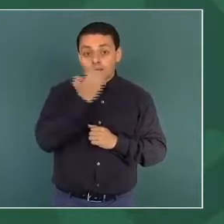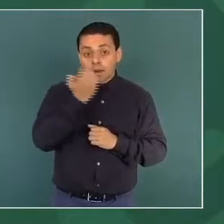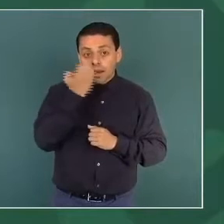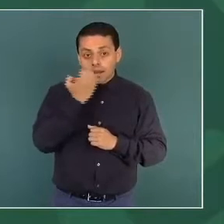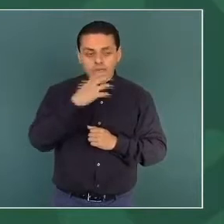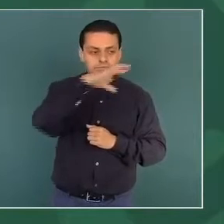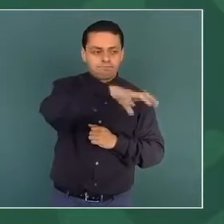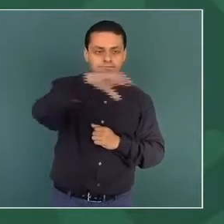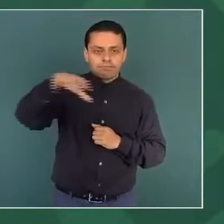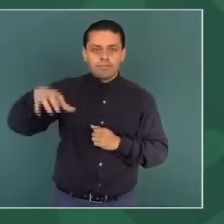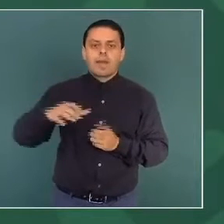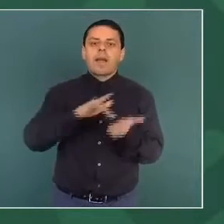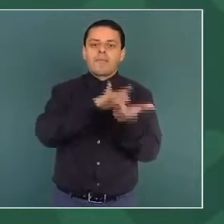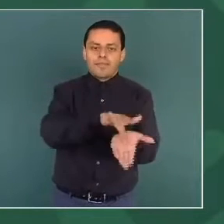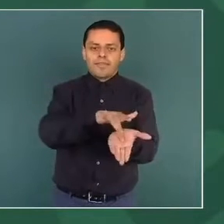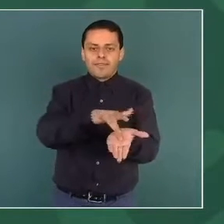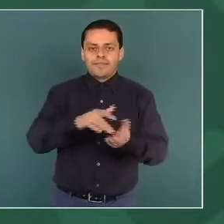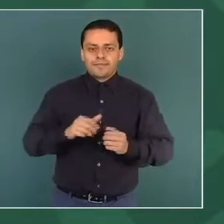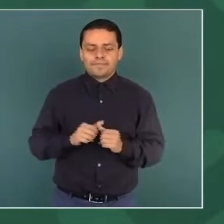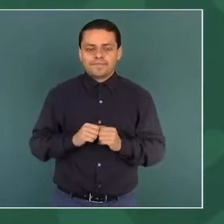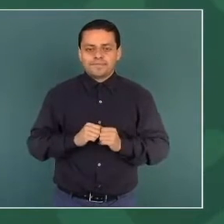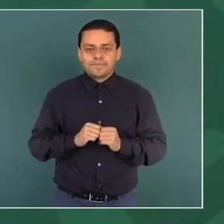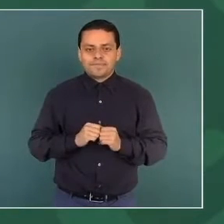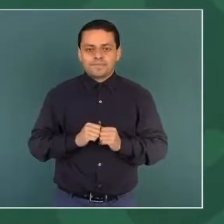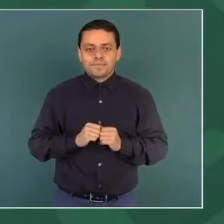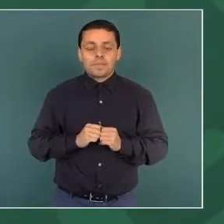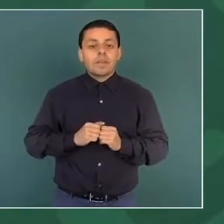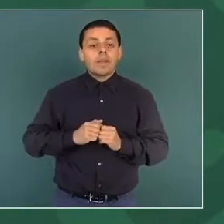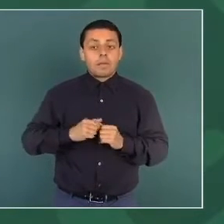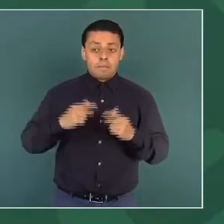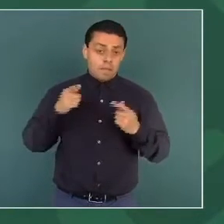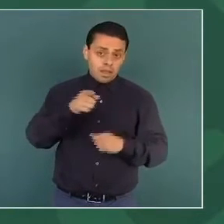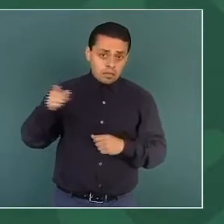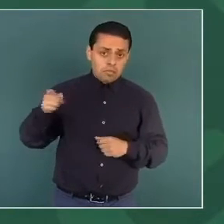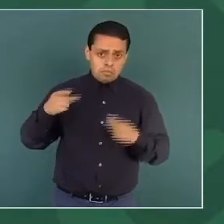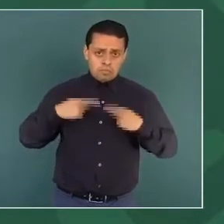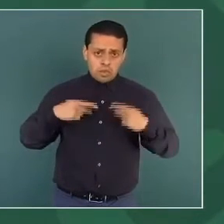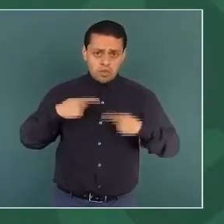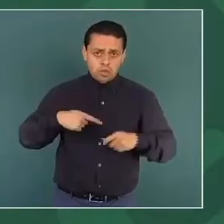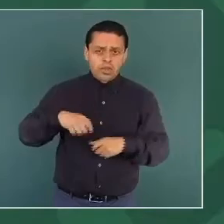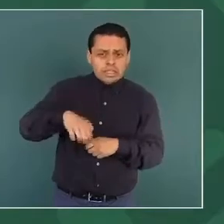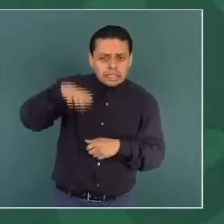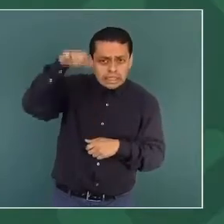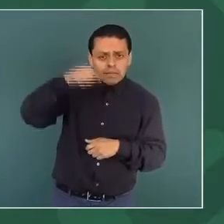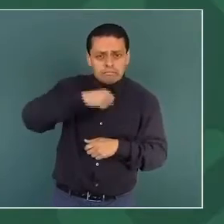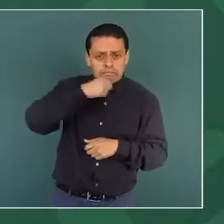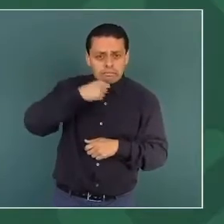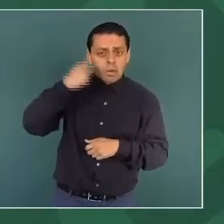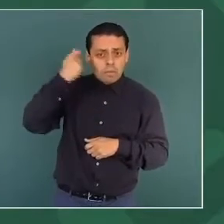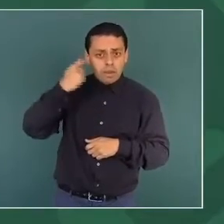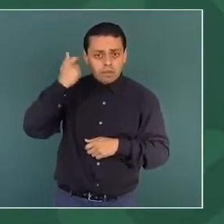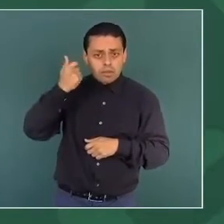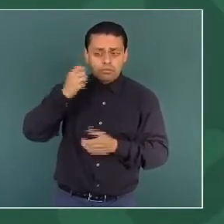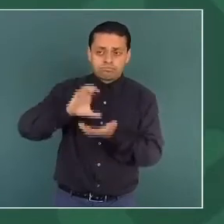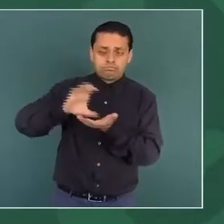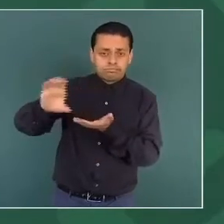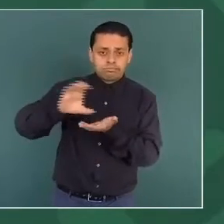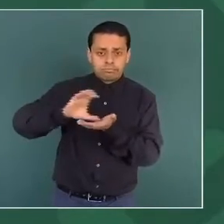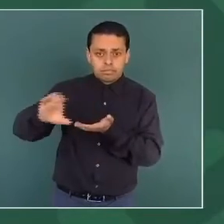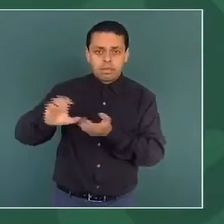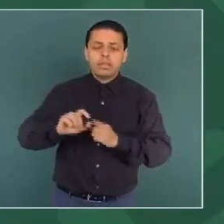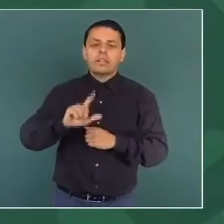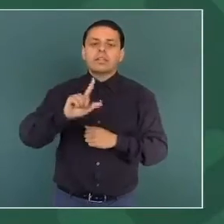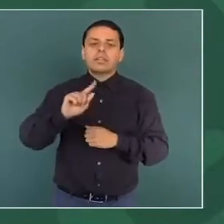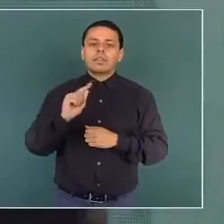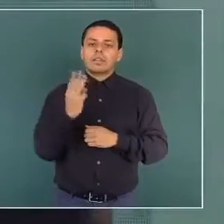Reciben pensión, como adultos mayores, 73